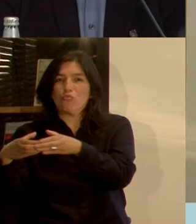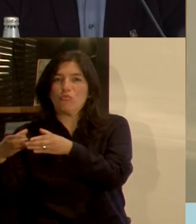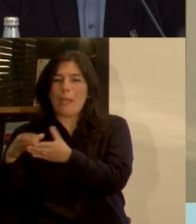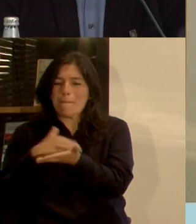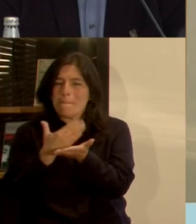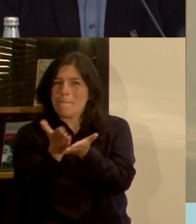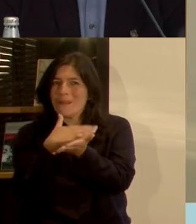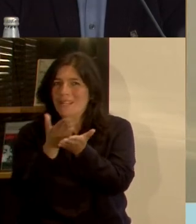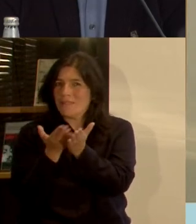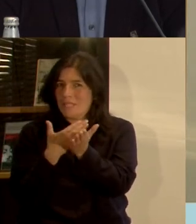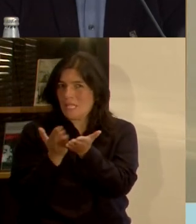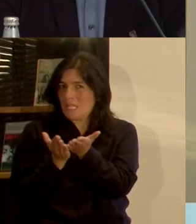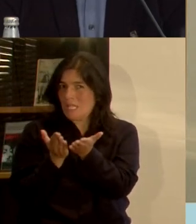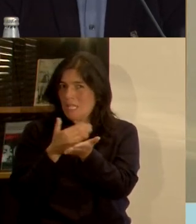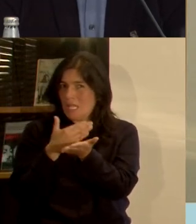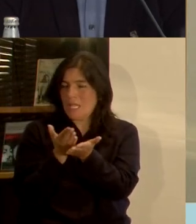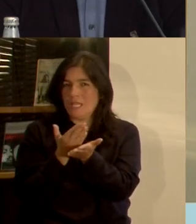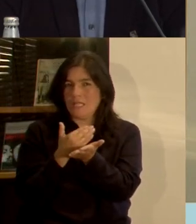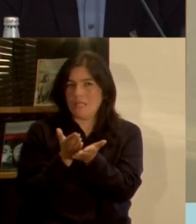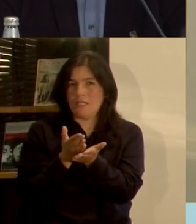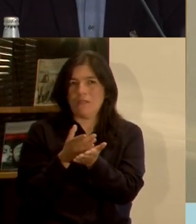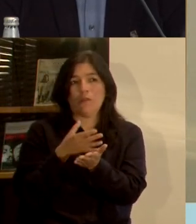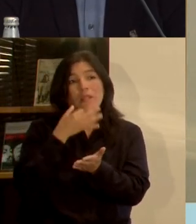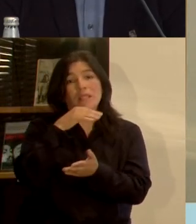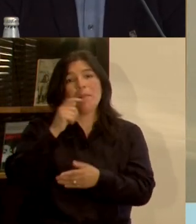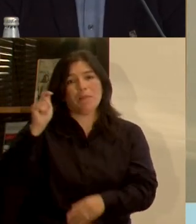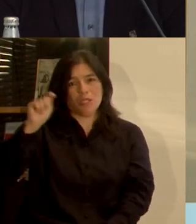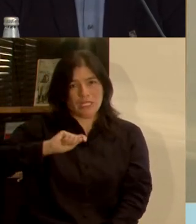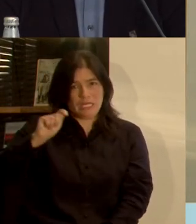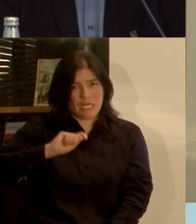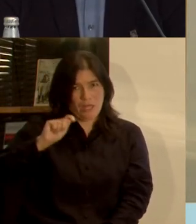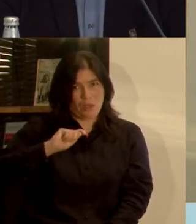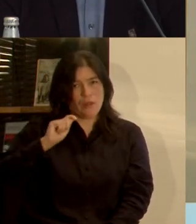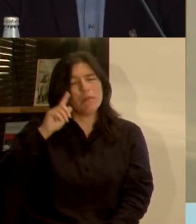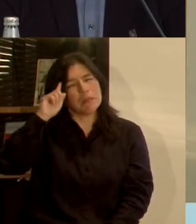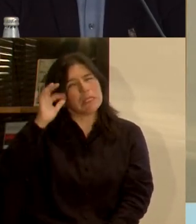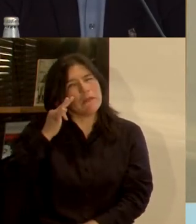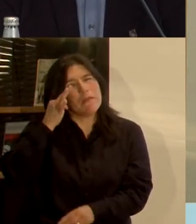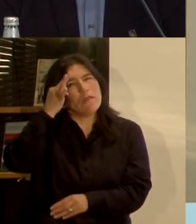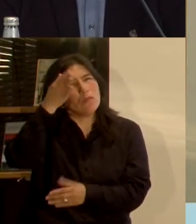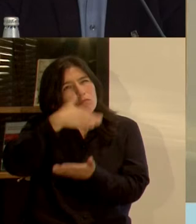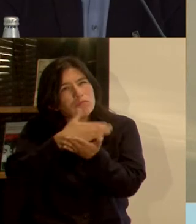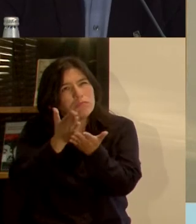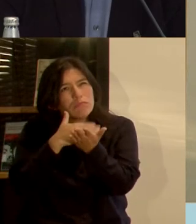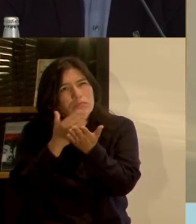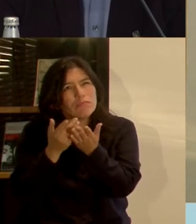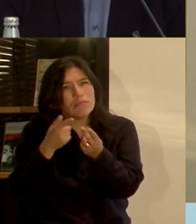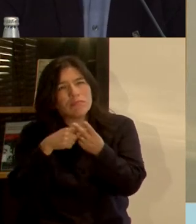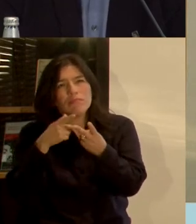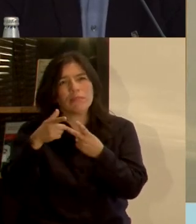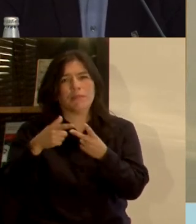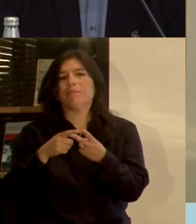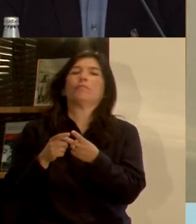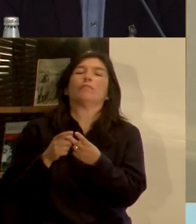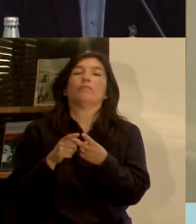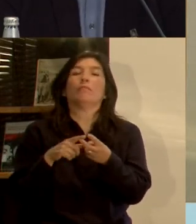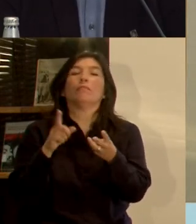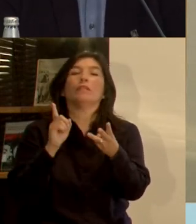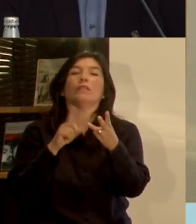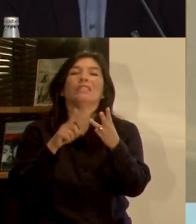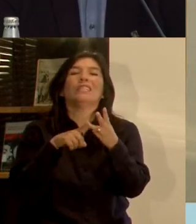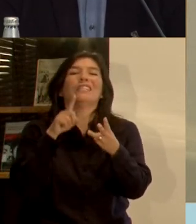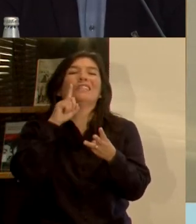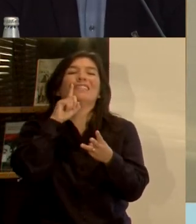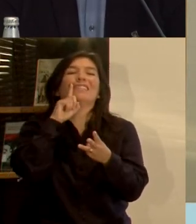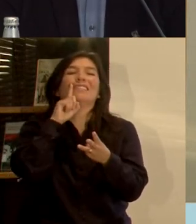planifican adecuadamente en términos prospectivos, como decía el senador Horvath, y no, digamos, rezagado, como pasa con muchos de los instrumentos de planificación, y quién